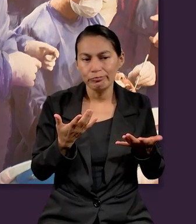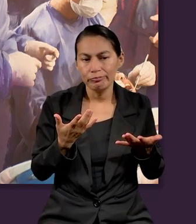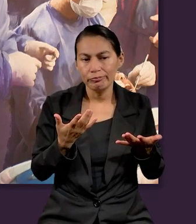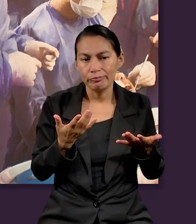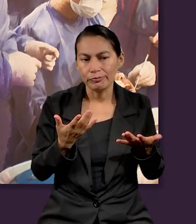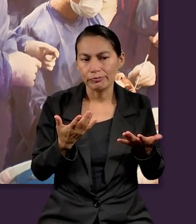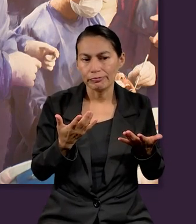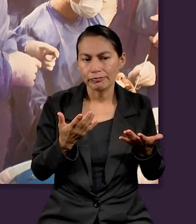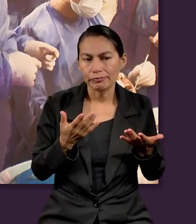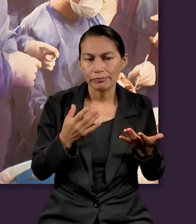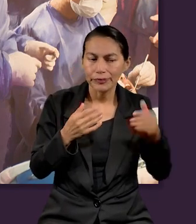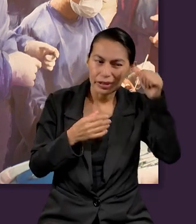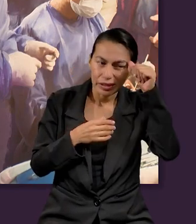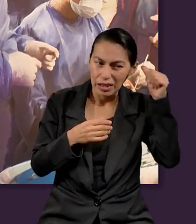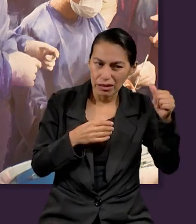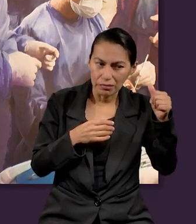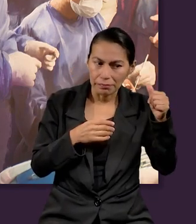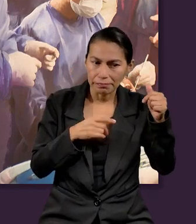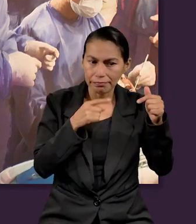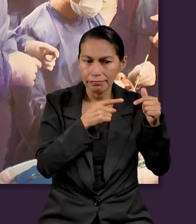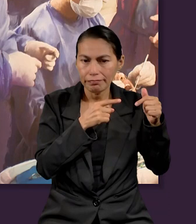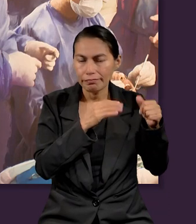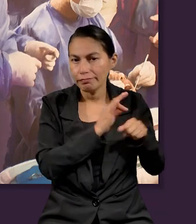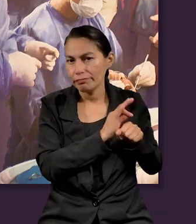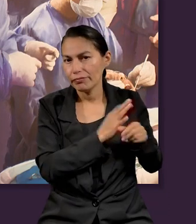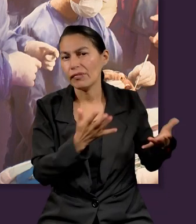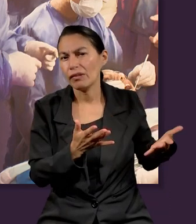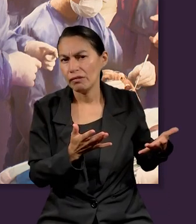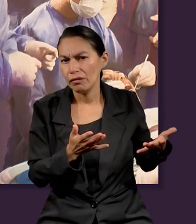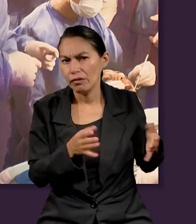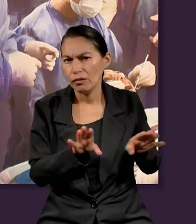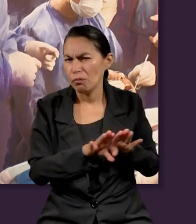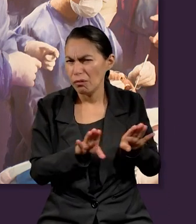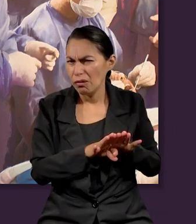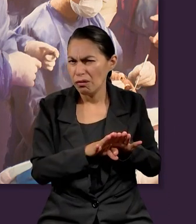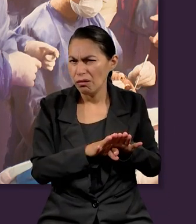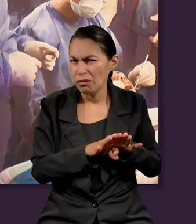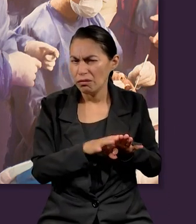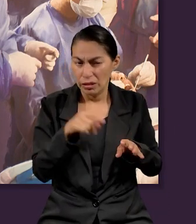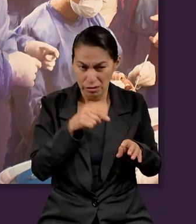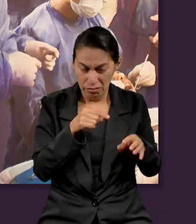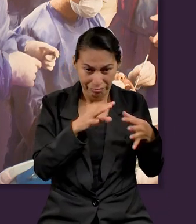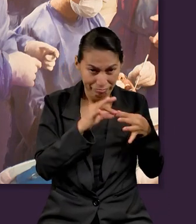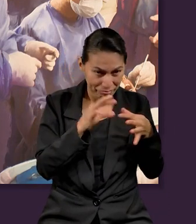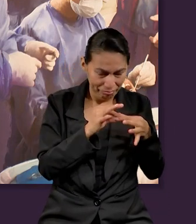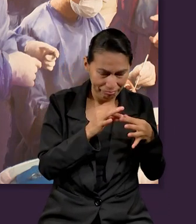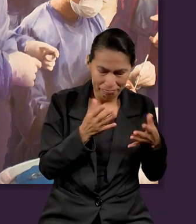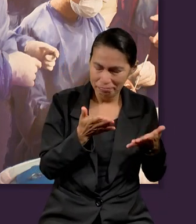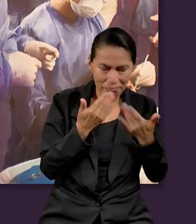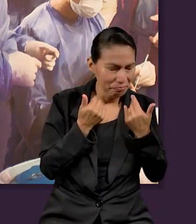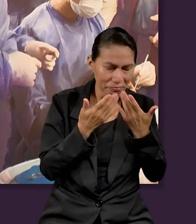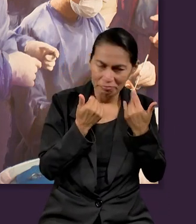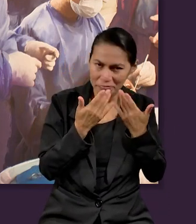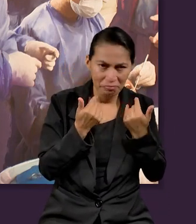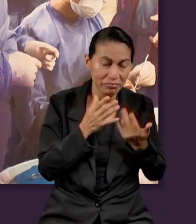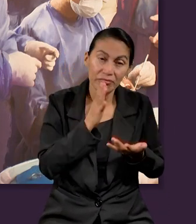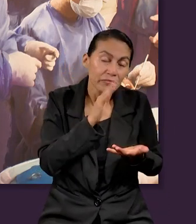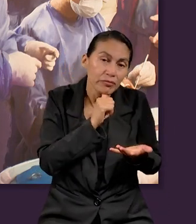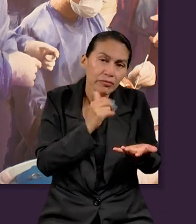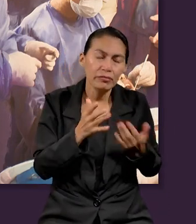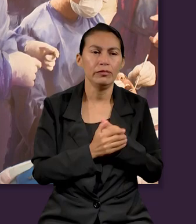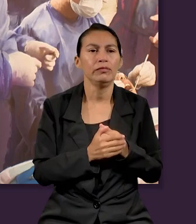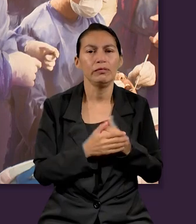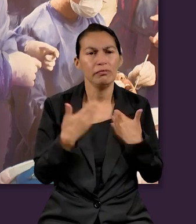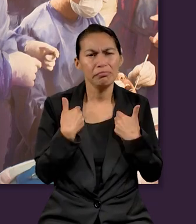estaríamos excusando, de cierto modo, el pecado. Entonces yo creo que es algo que no tiene